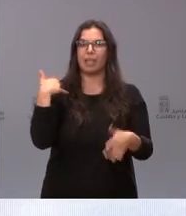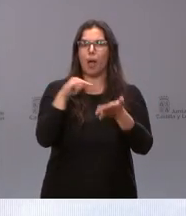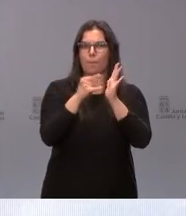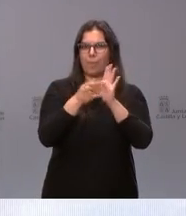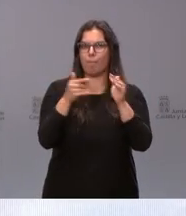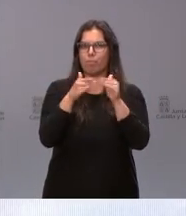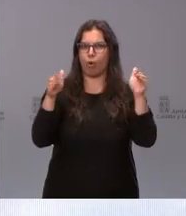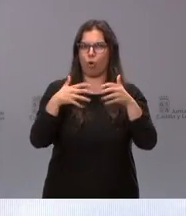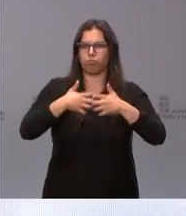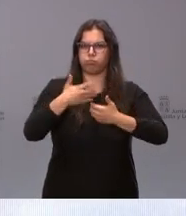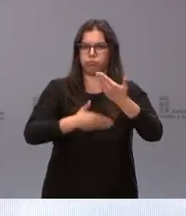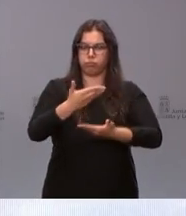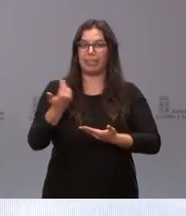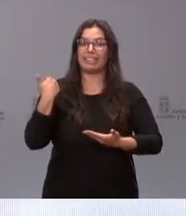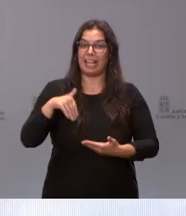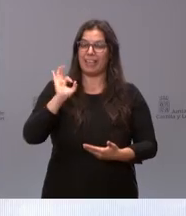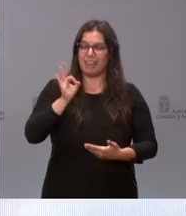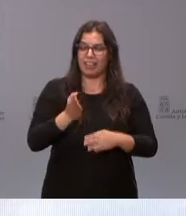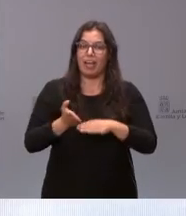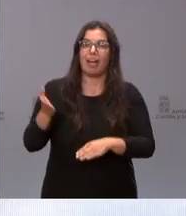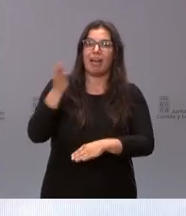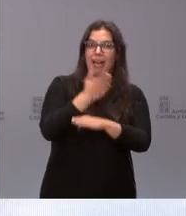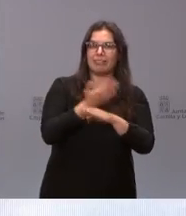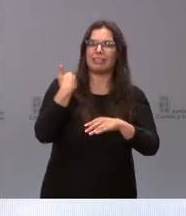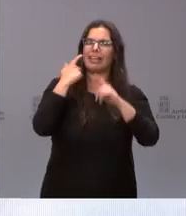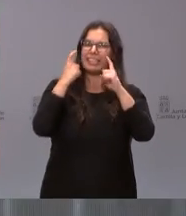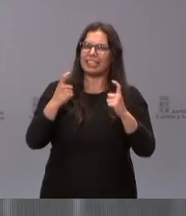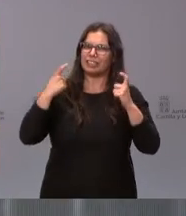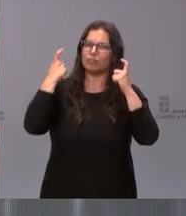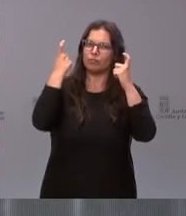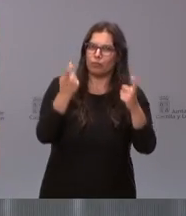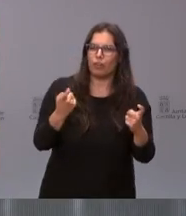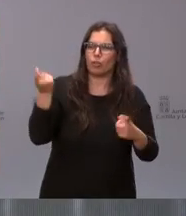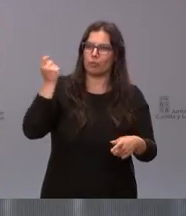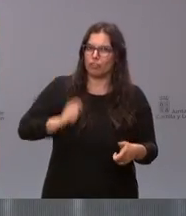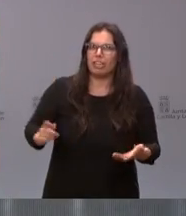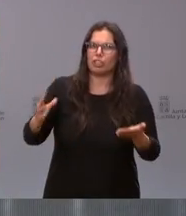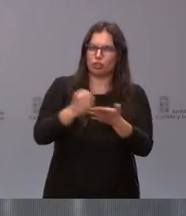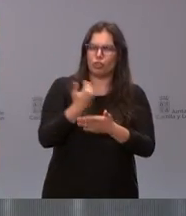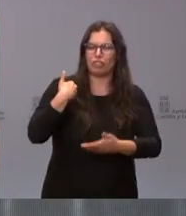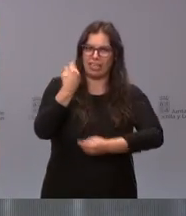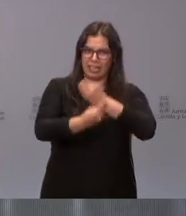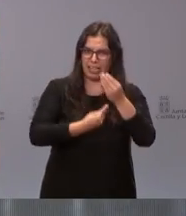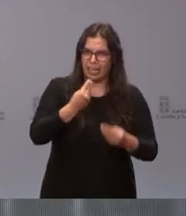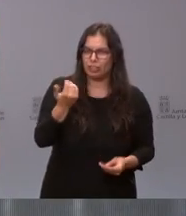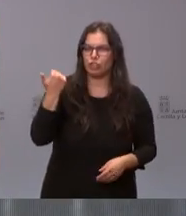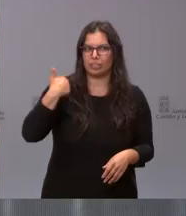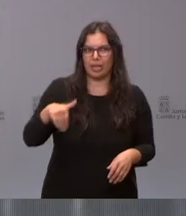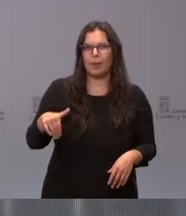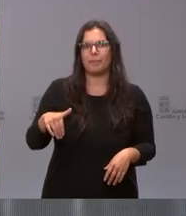marcha es verdad que ya había hecho un esfuerzo todos los profesionales se había ido